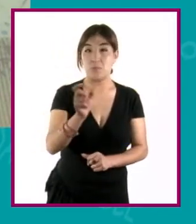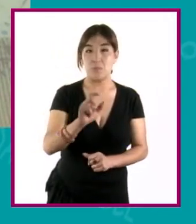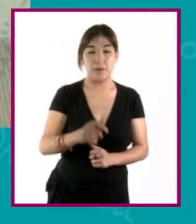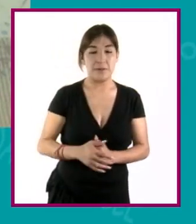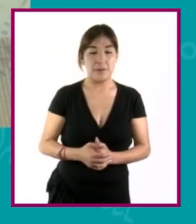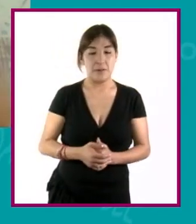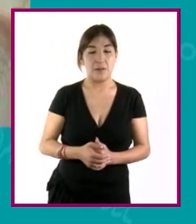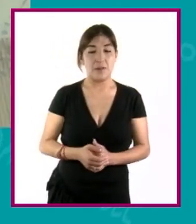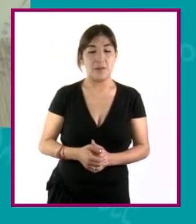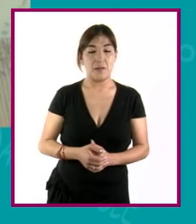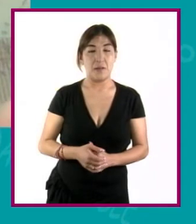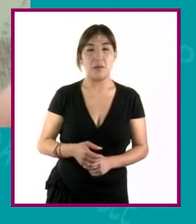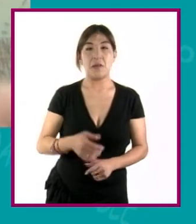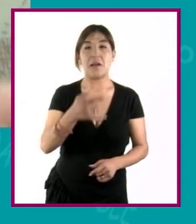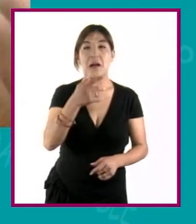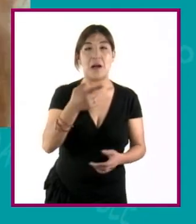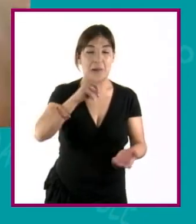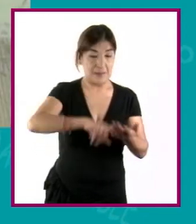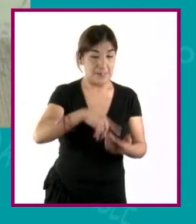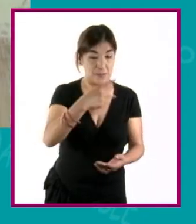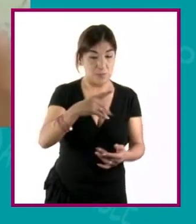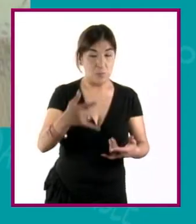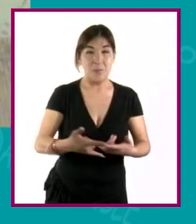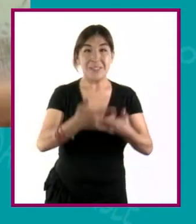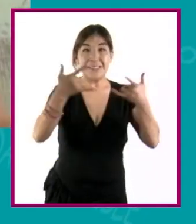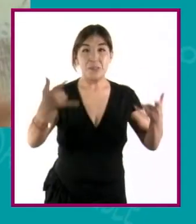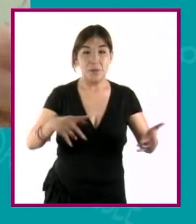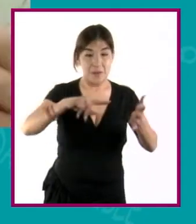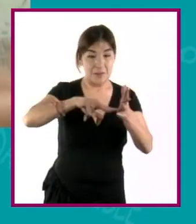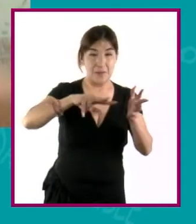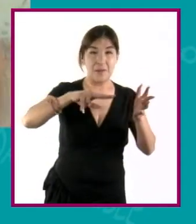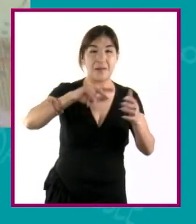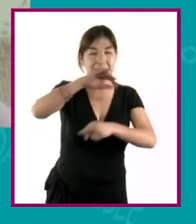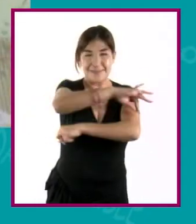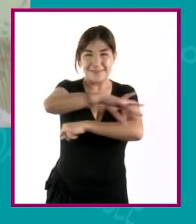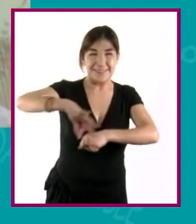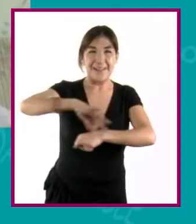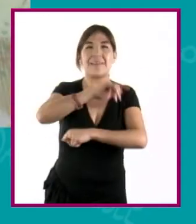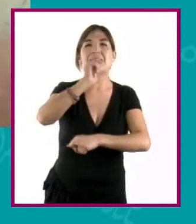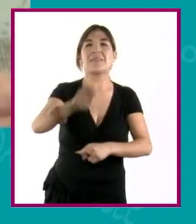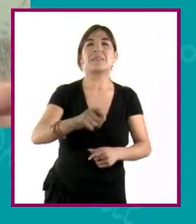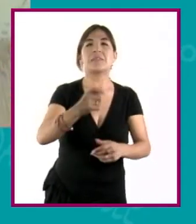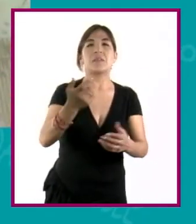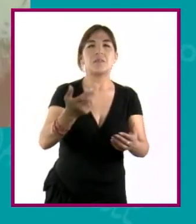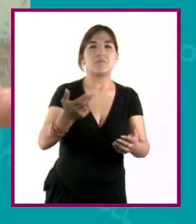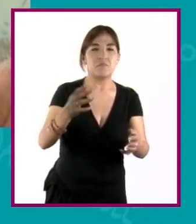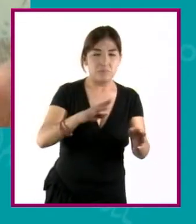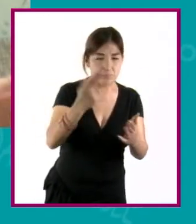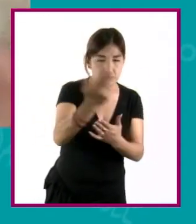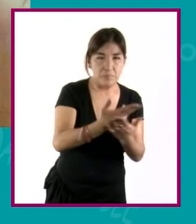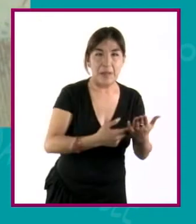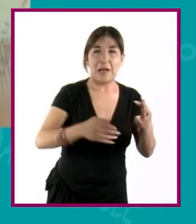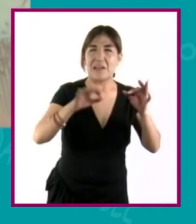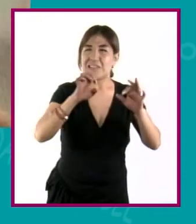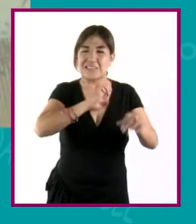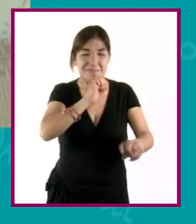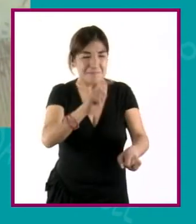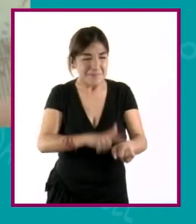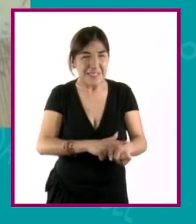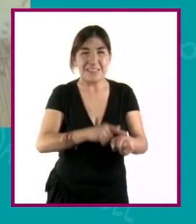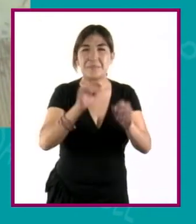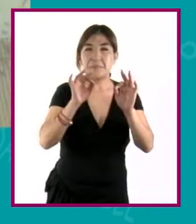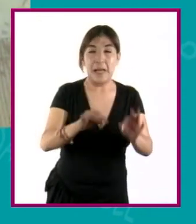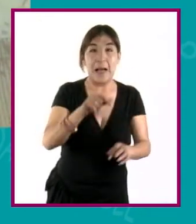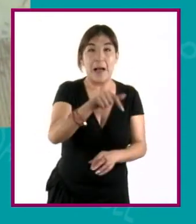o encontramos en la historia de la arquitectura planos que tienen una representación muy específica, muy precisa, ahí aparecen